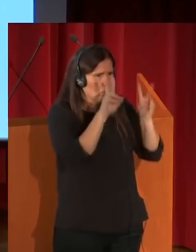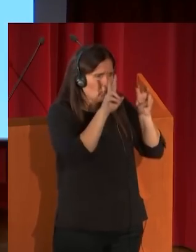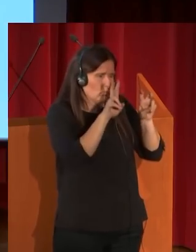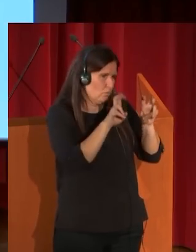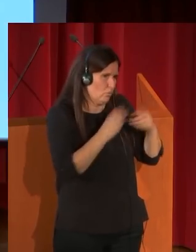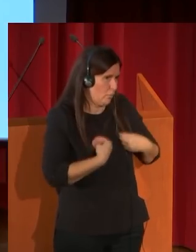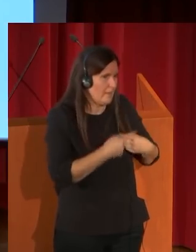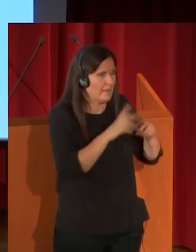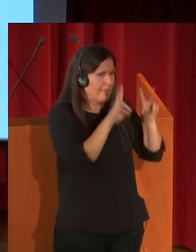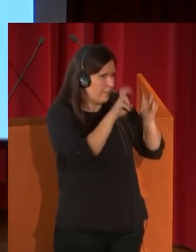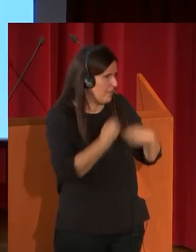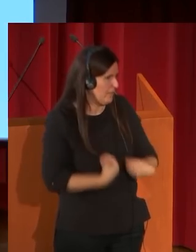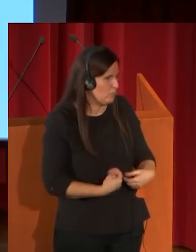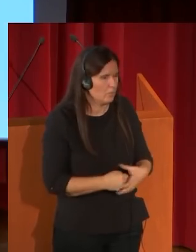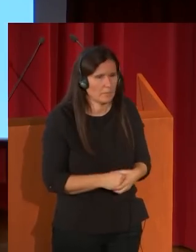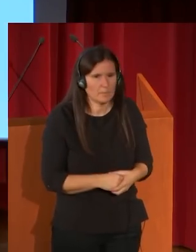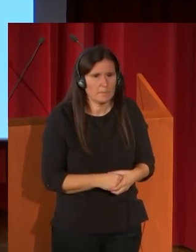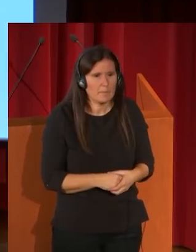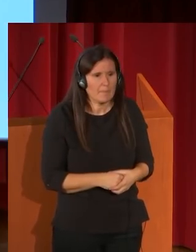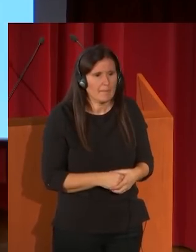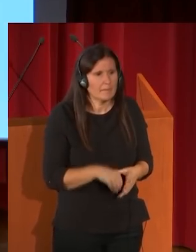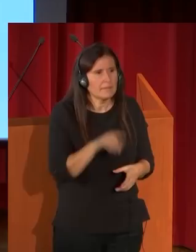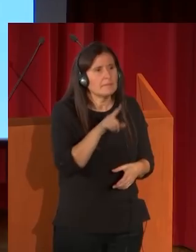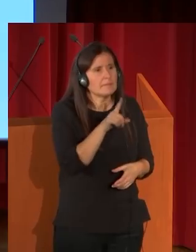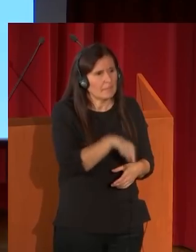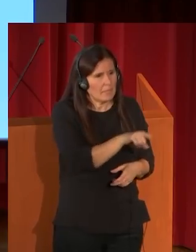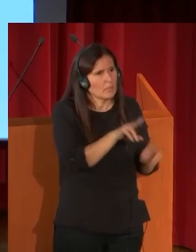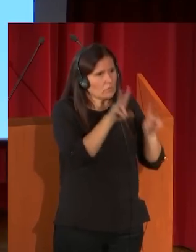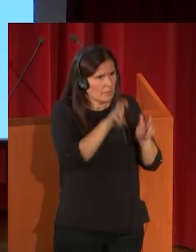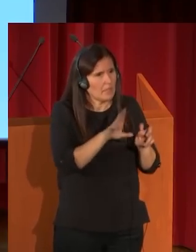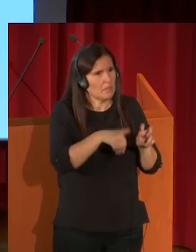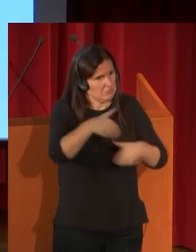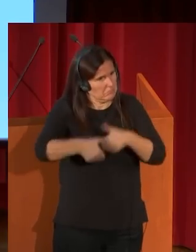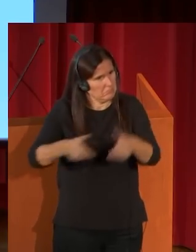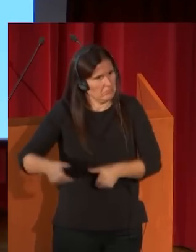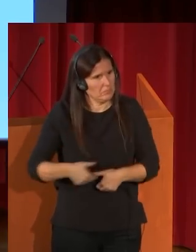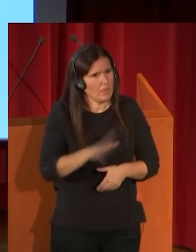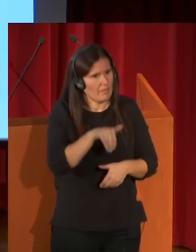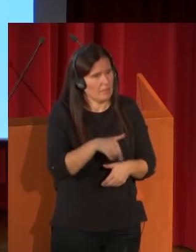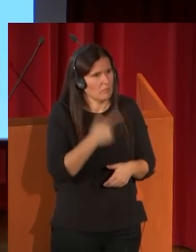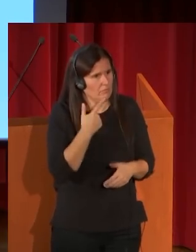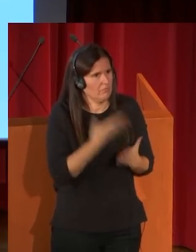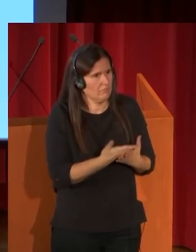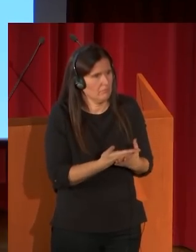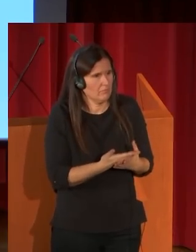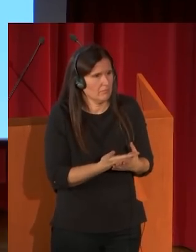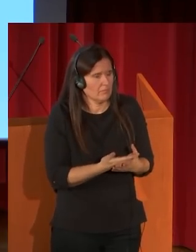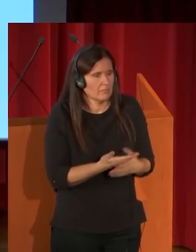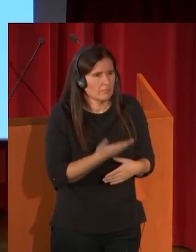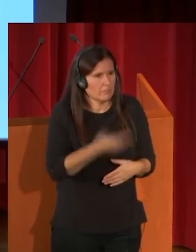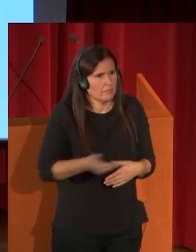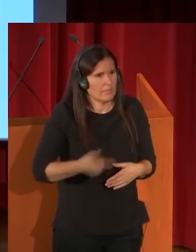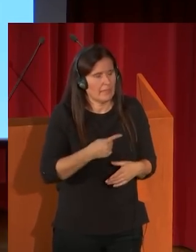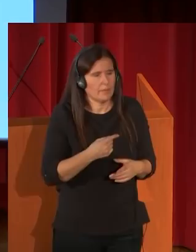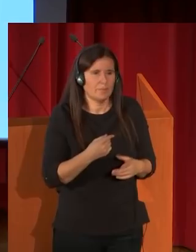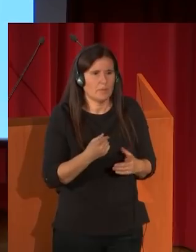encuentran también una vía de salida porque son muy apreciados al confrontarse con el orientalismo de